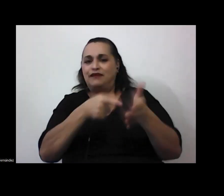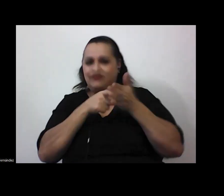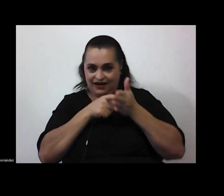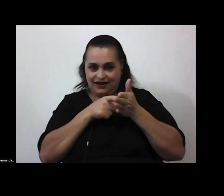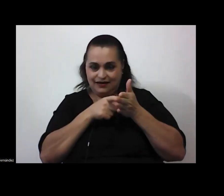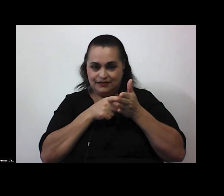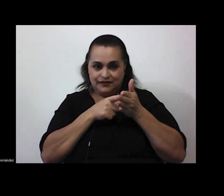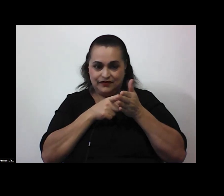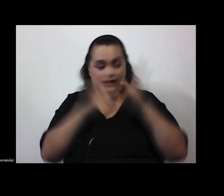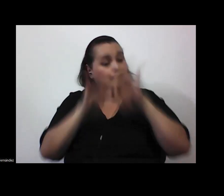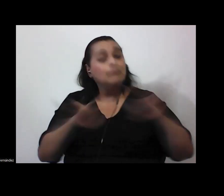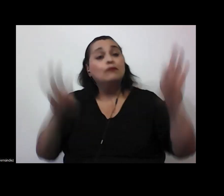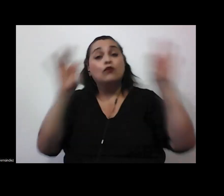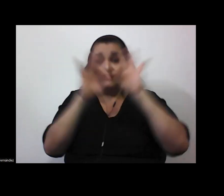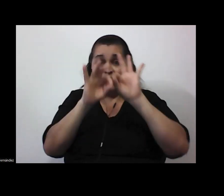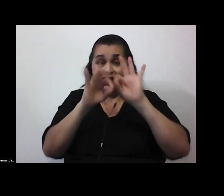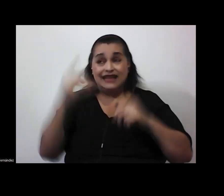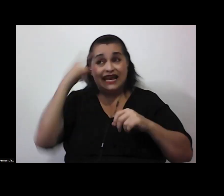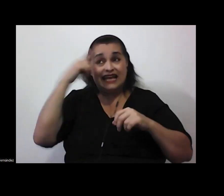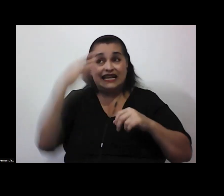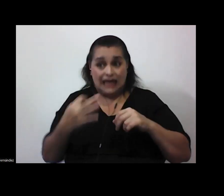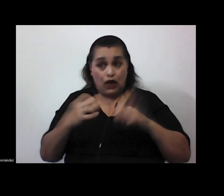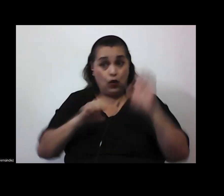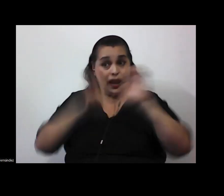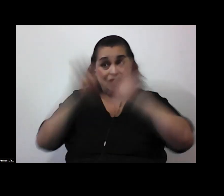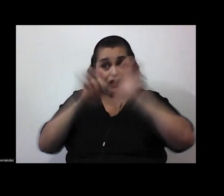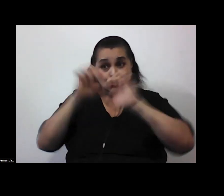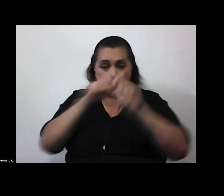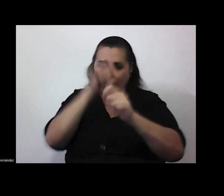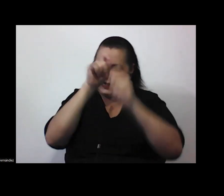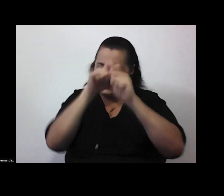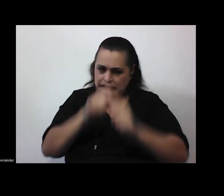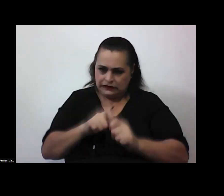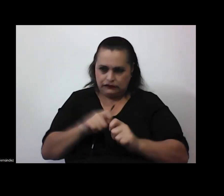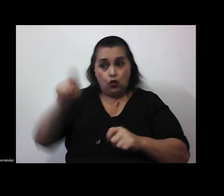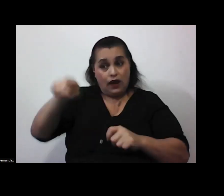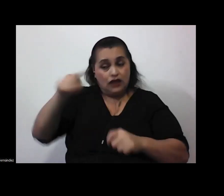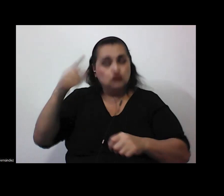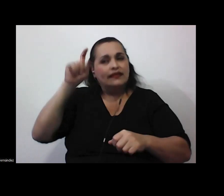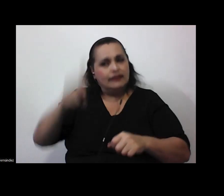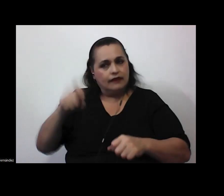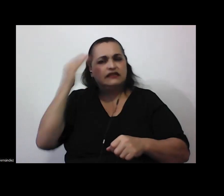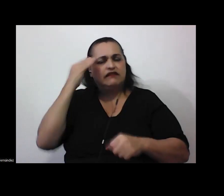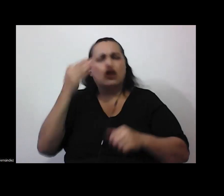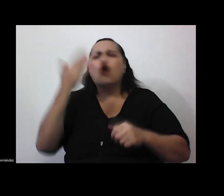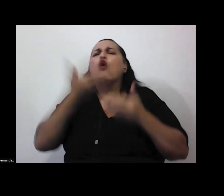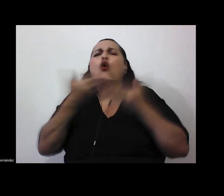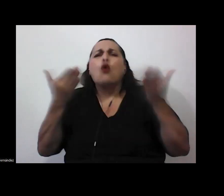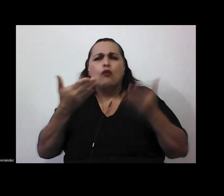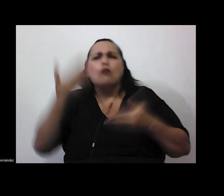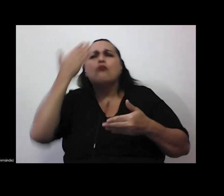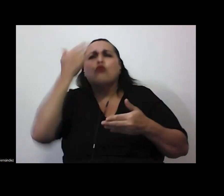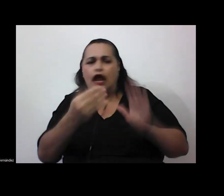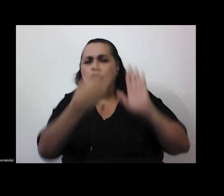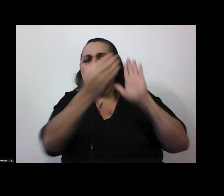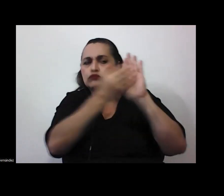lo importante es que los criterios de evaluación sean explícitos los estudiantes tienen que saber cómo y por qué se les va a poner la nota que se les va a